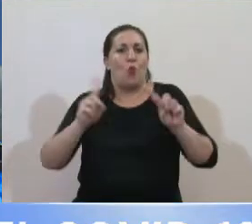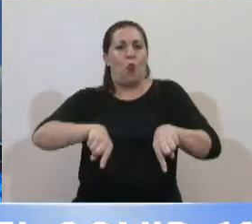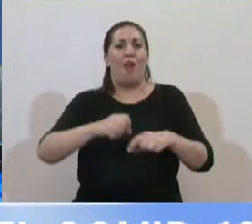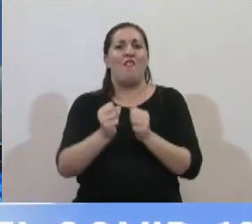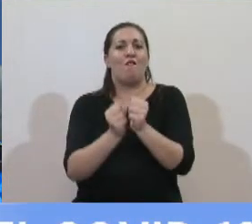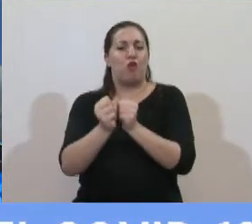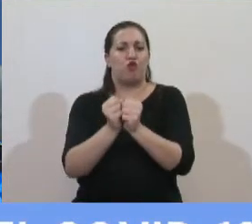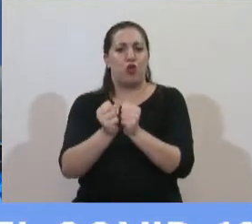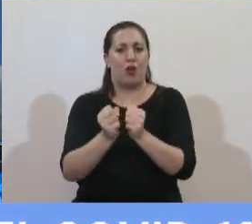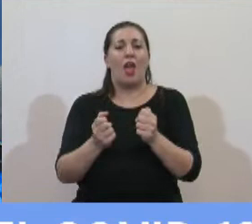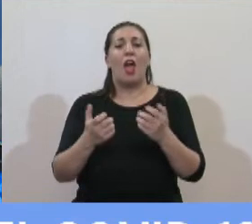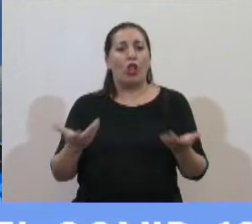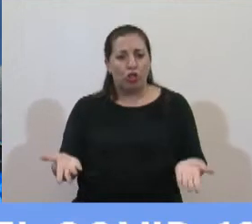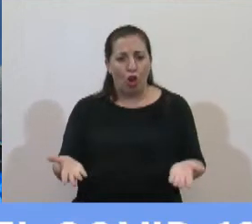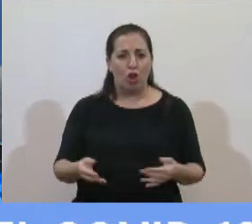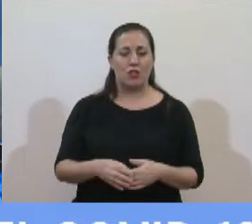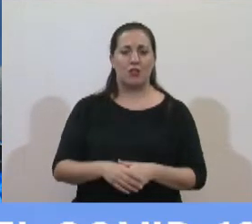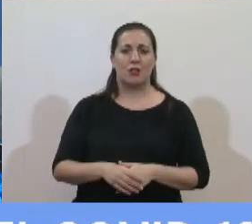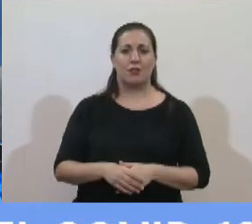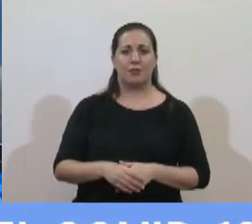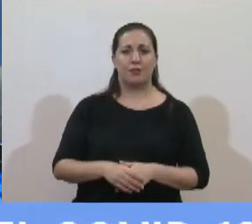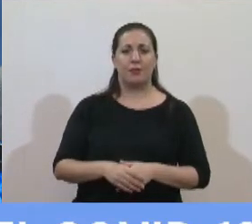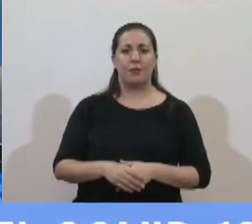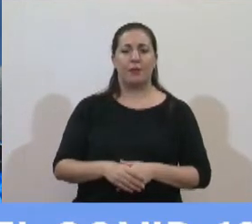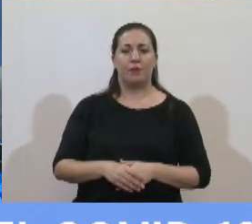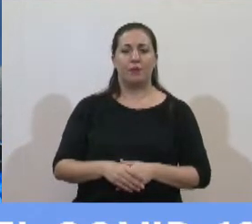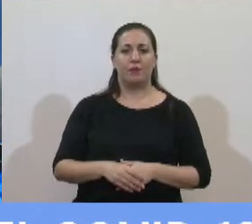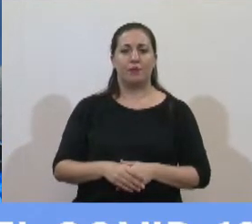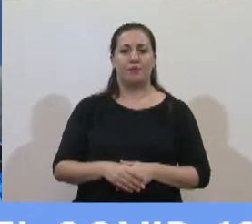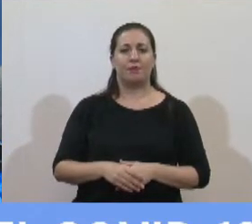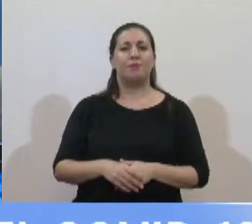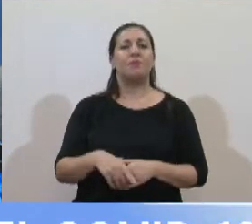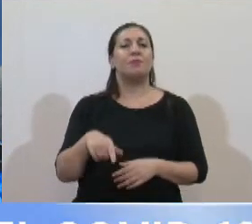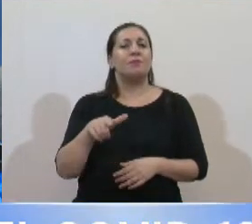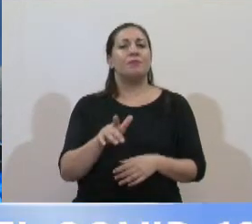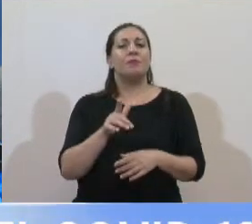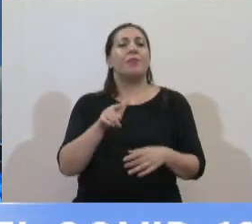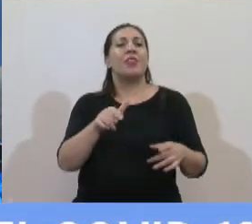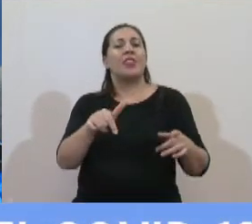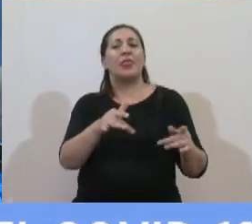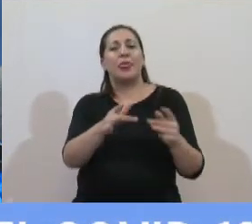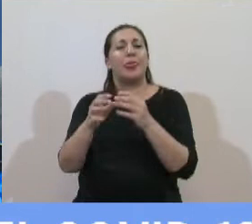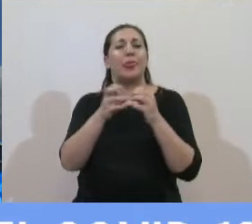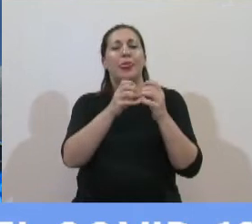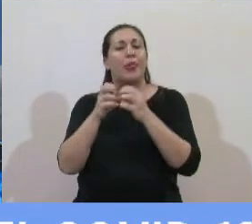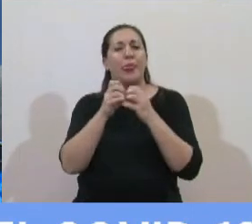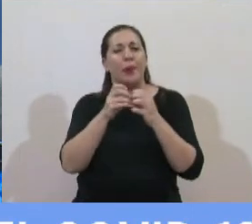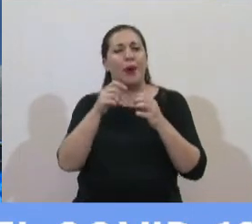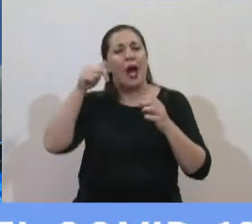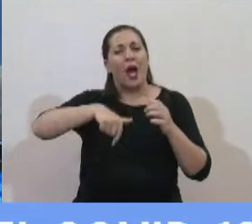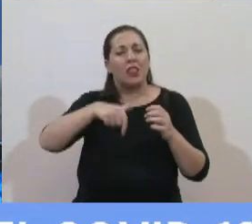funcionamiento entonces ¿cuál es la gran paradoja del debate parlamentario que tenemos